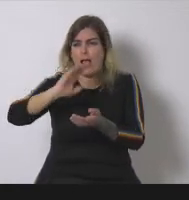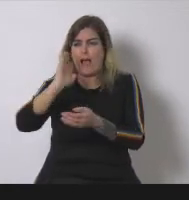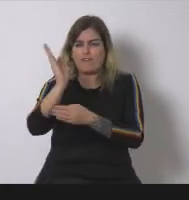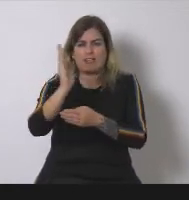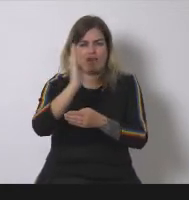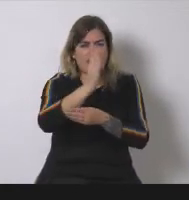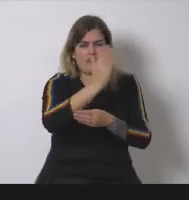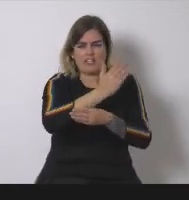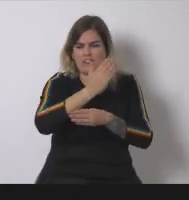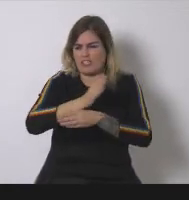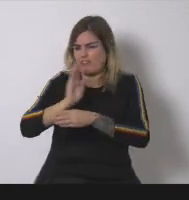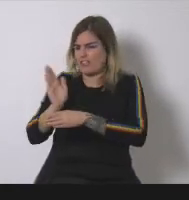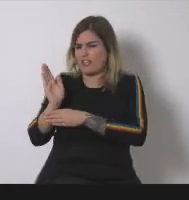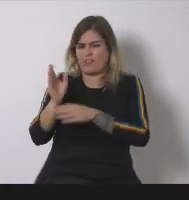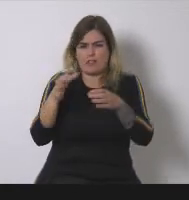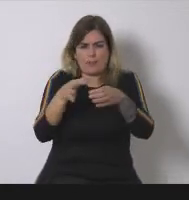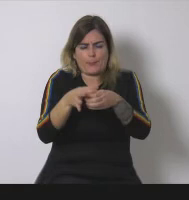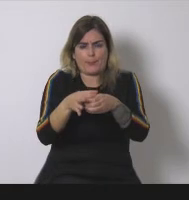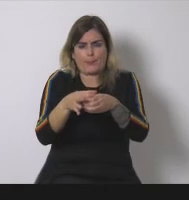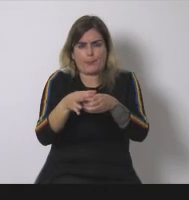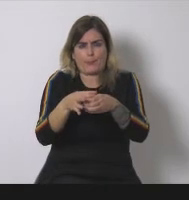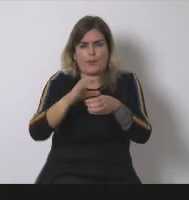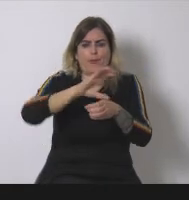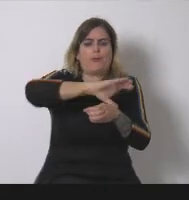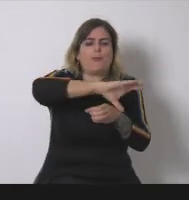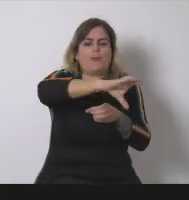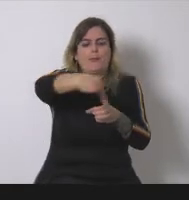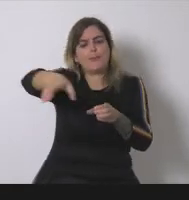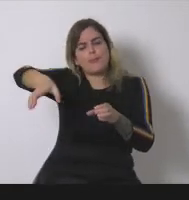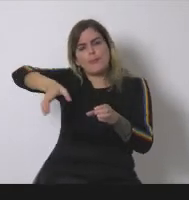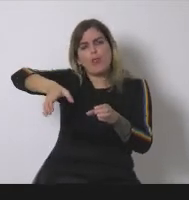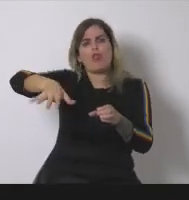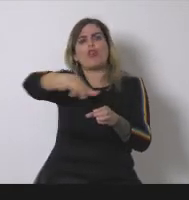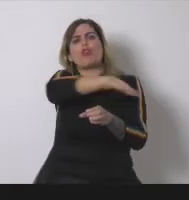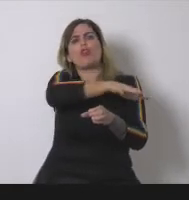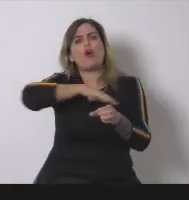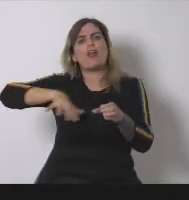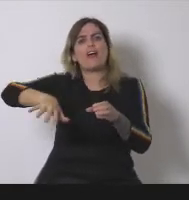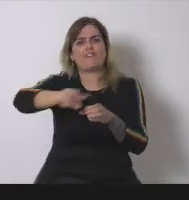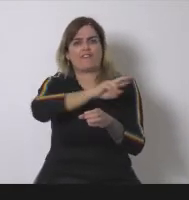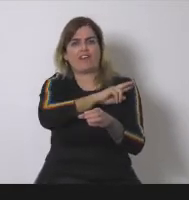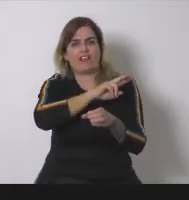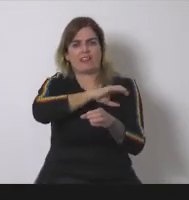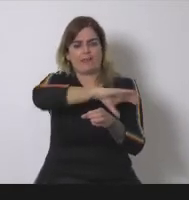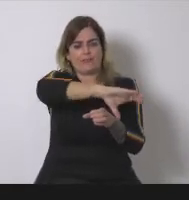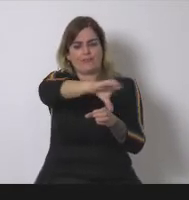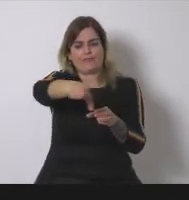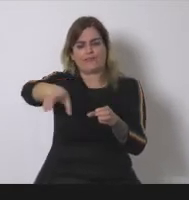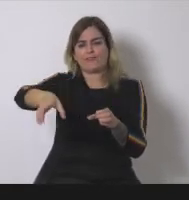que tienen más impacto ambiental y social entren en la zona verde bajen su impacto